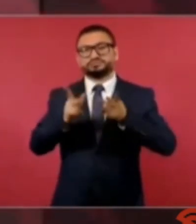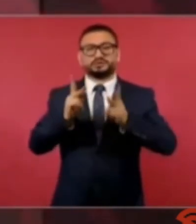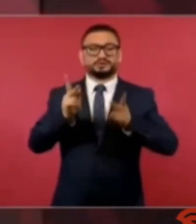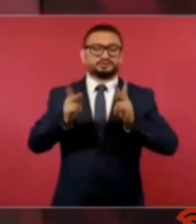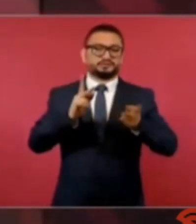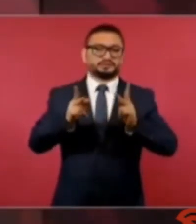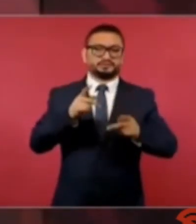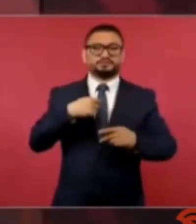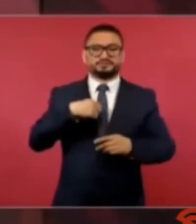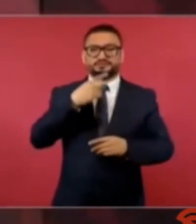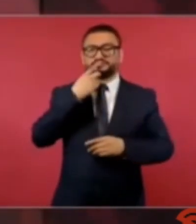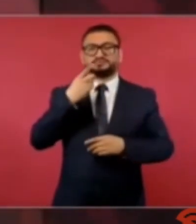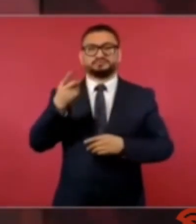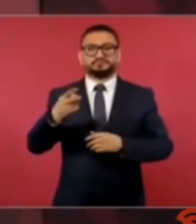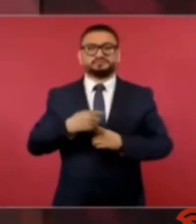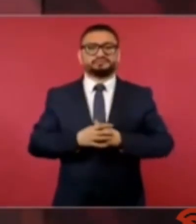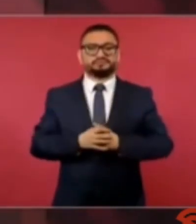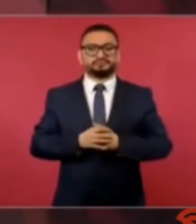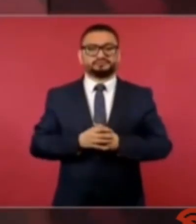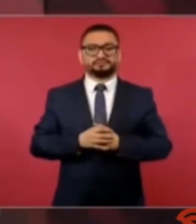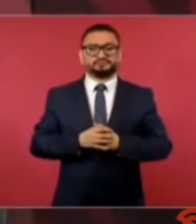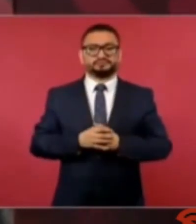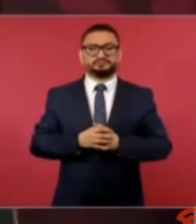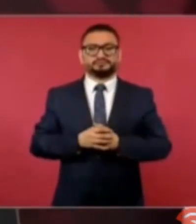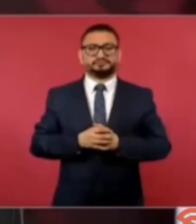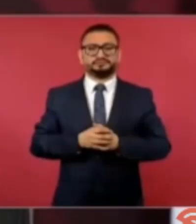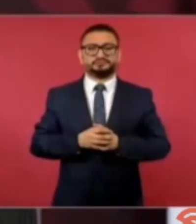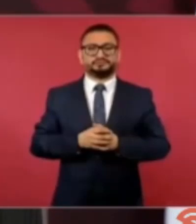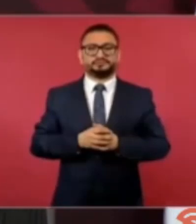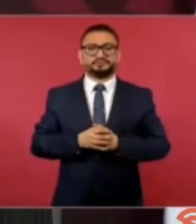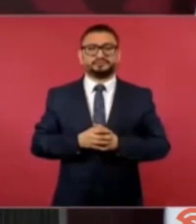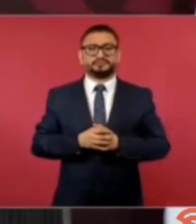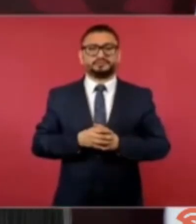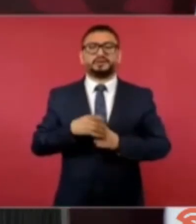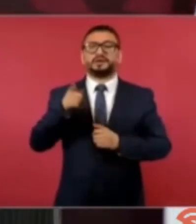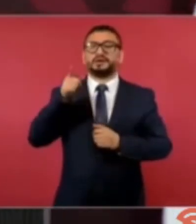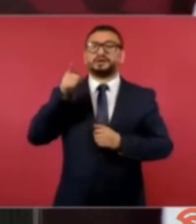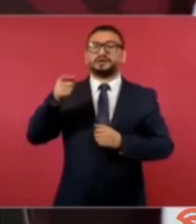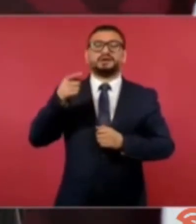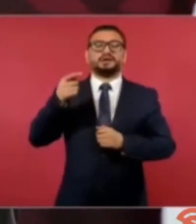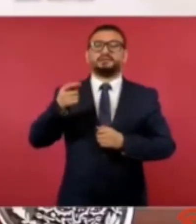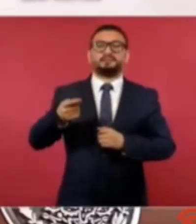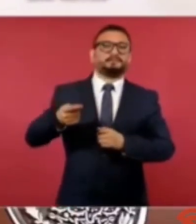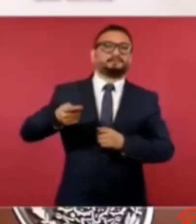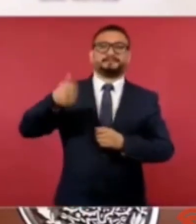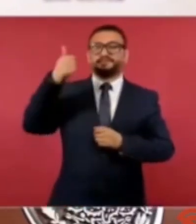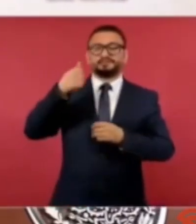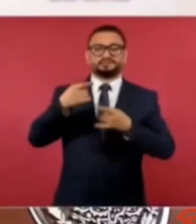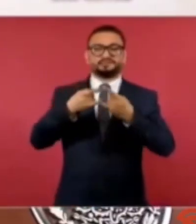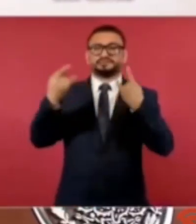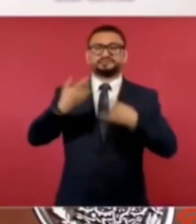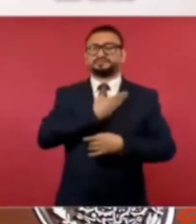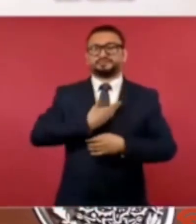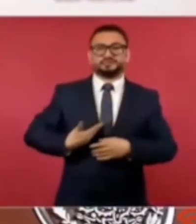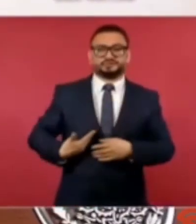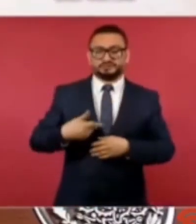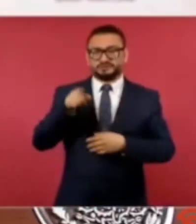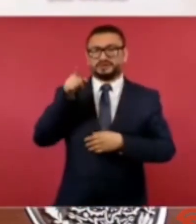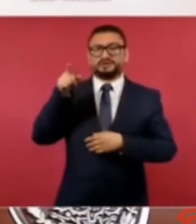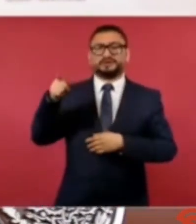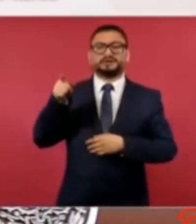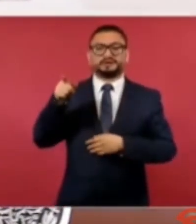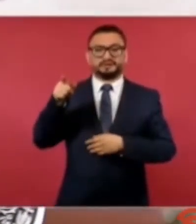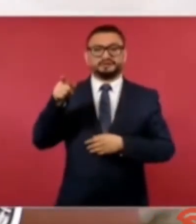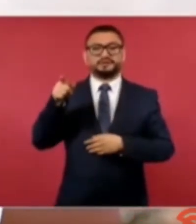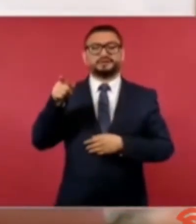otras cosas va a pasar a la historia como el presidente que